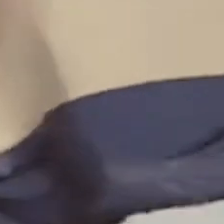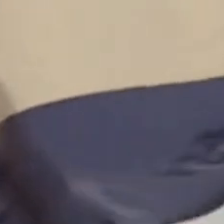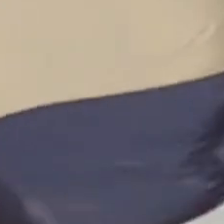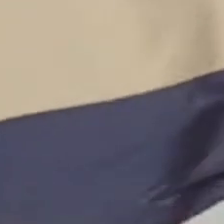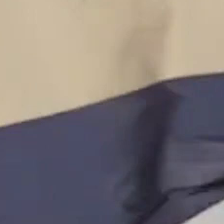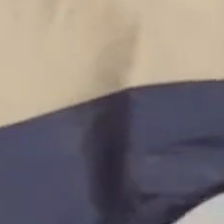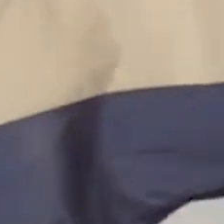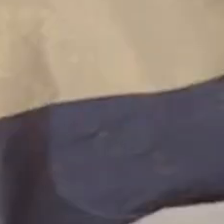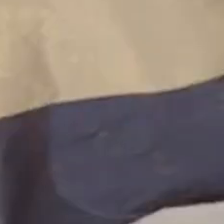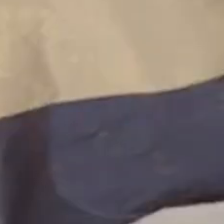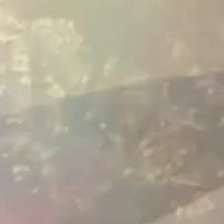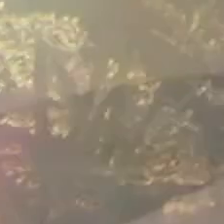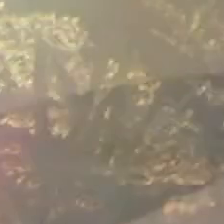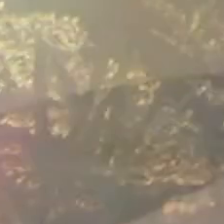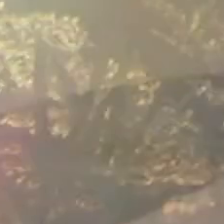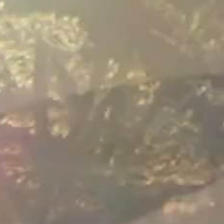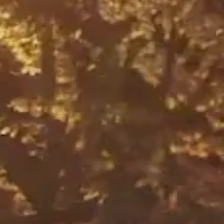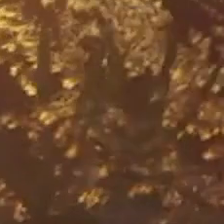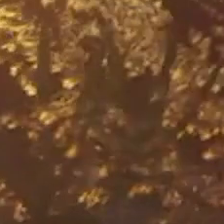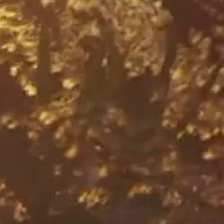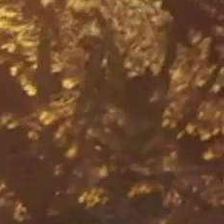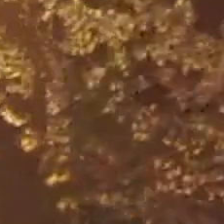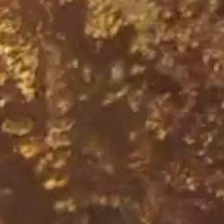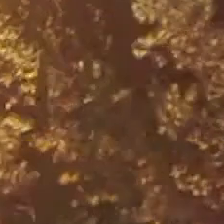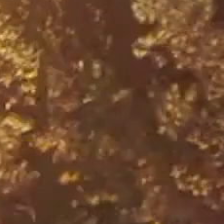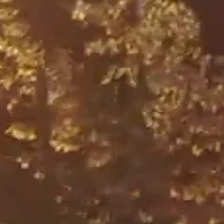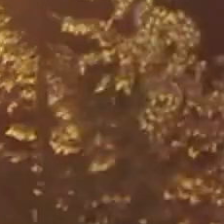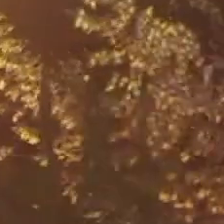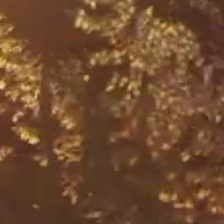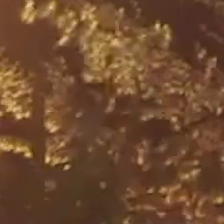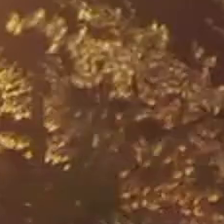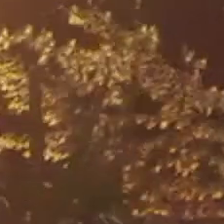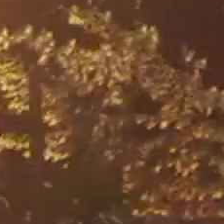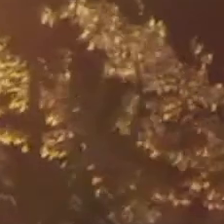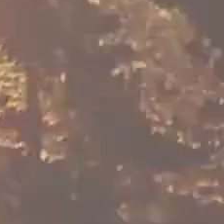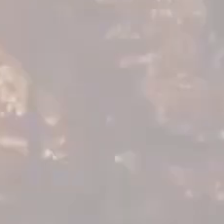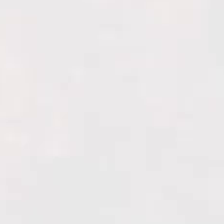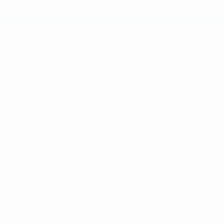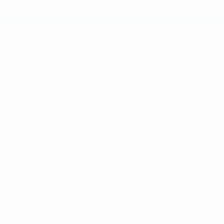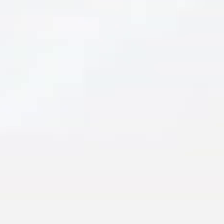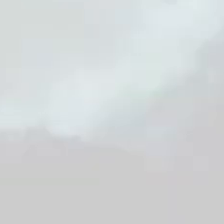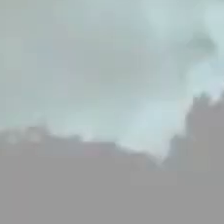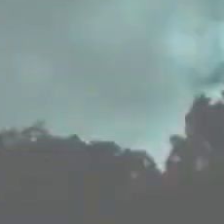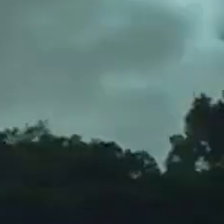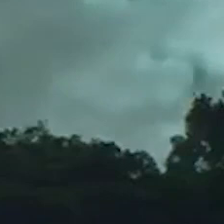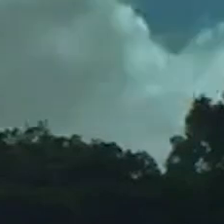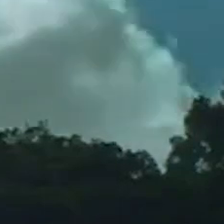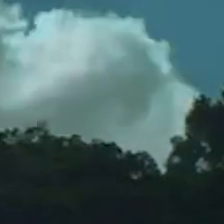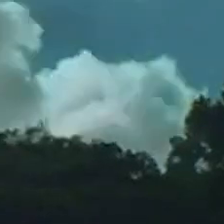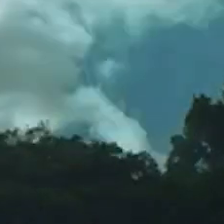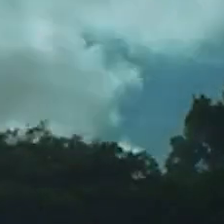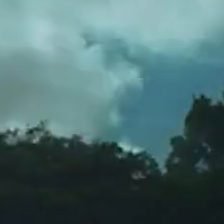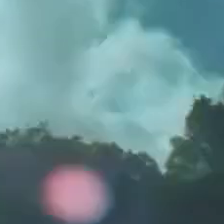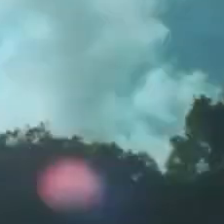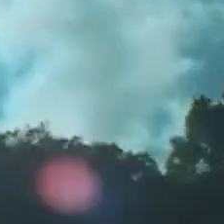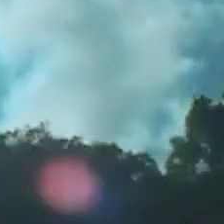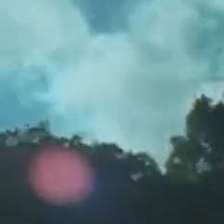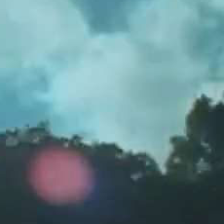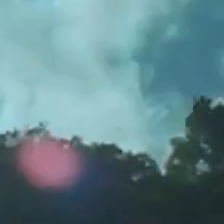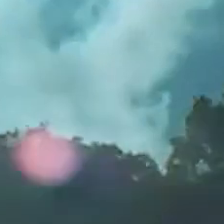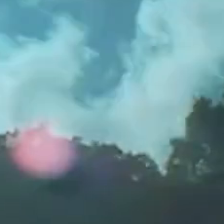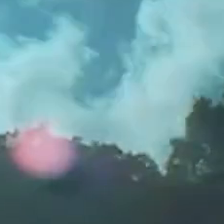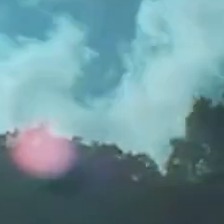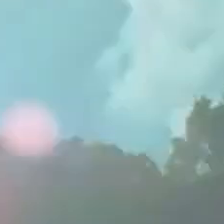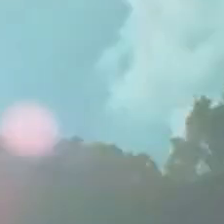Costa Rica es mi patria querida y por ella mi vida daría. Somos el país que va a enseñarle al